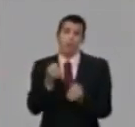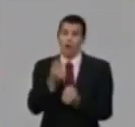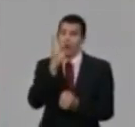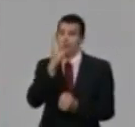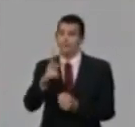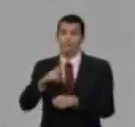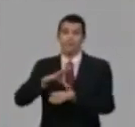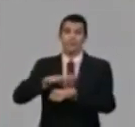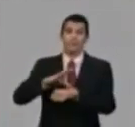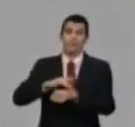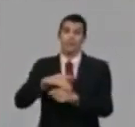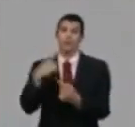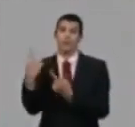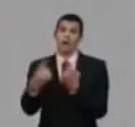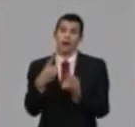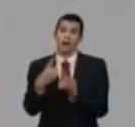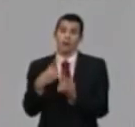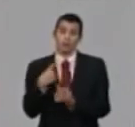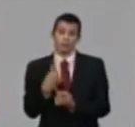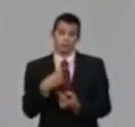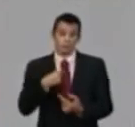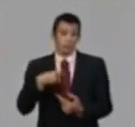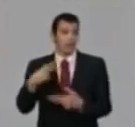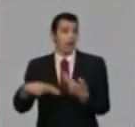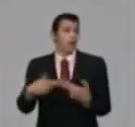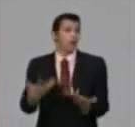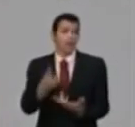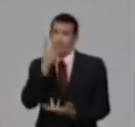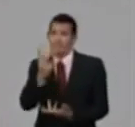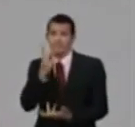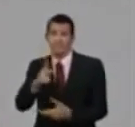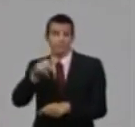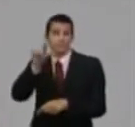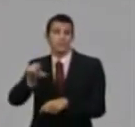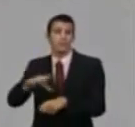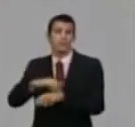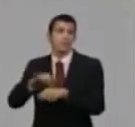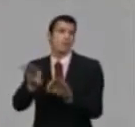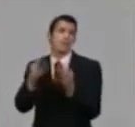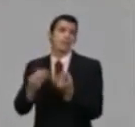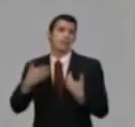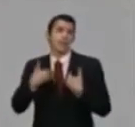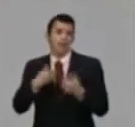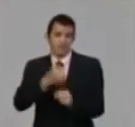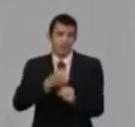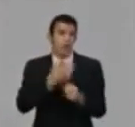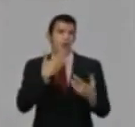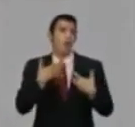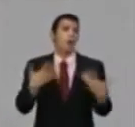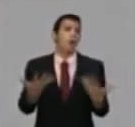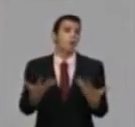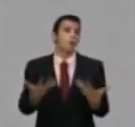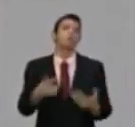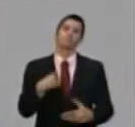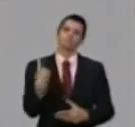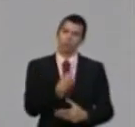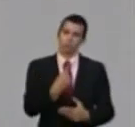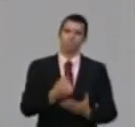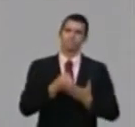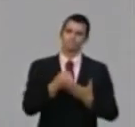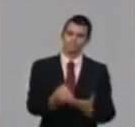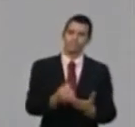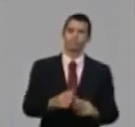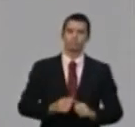situación, es vulnerable. Y nosotros, de los casos que tenemos protegidos ante esta situación, son